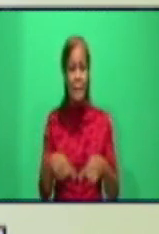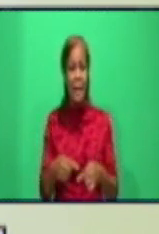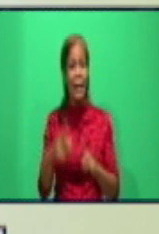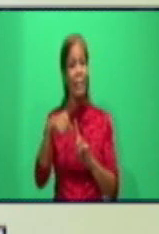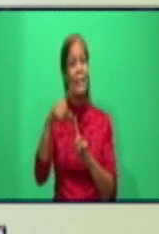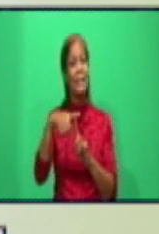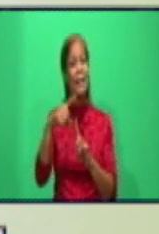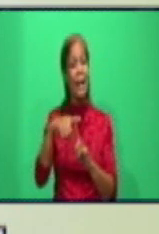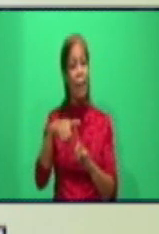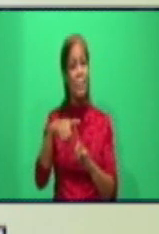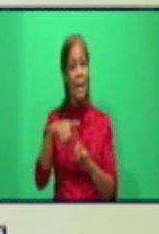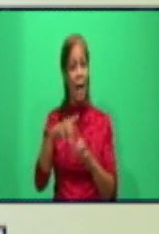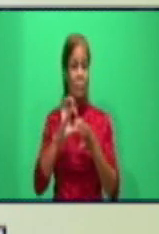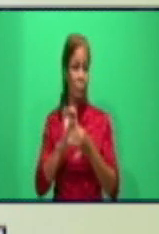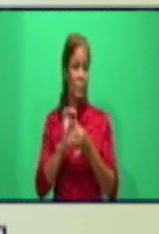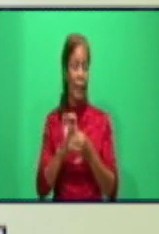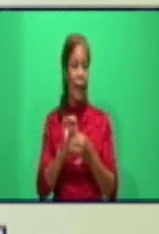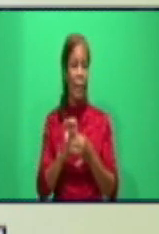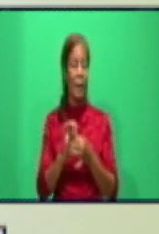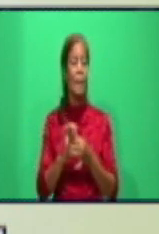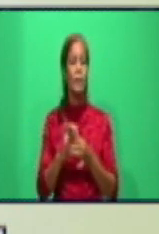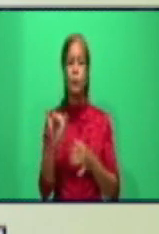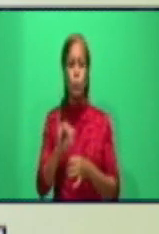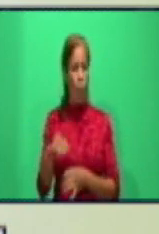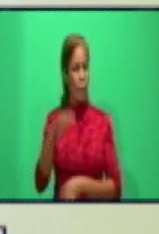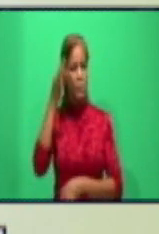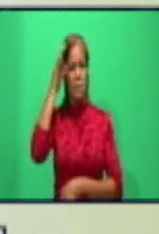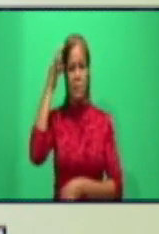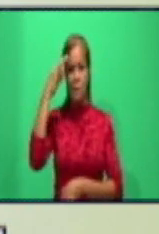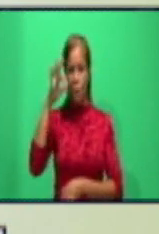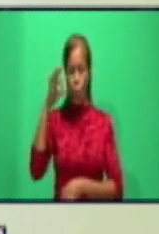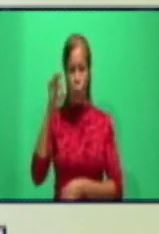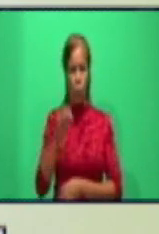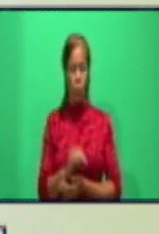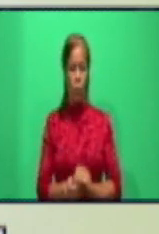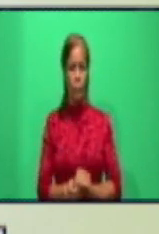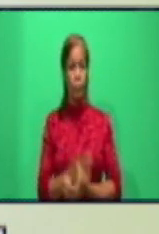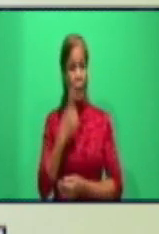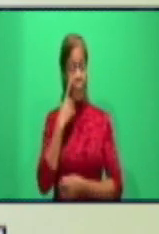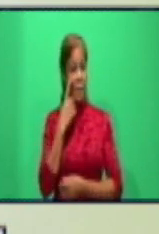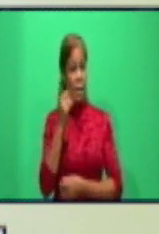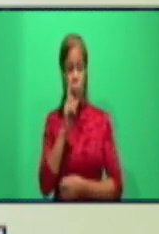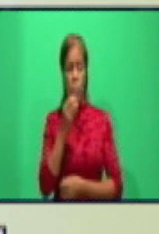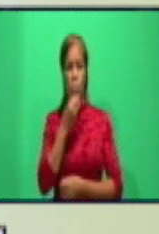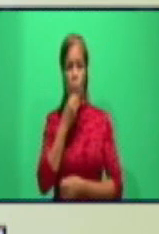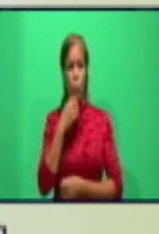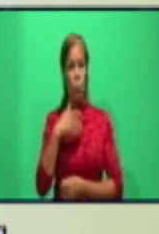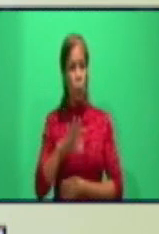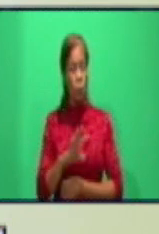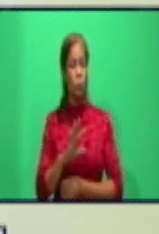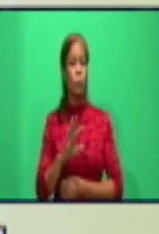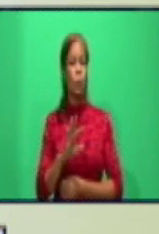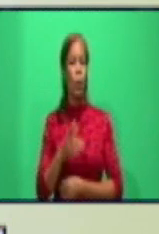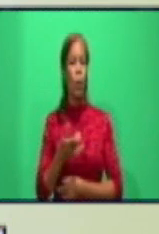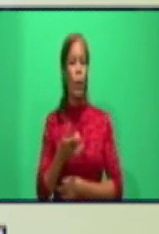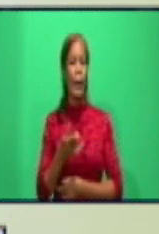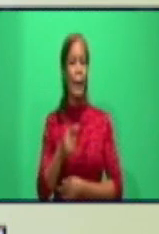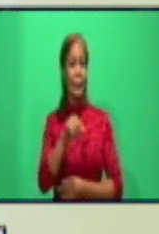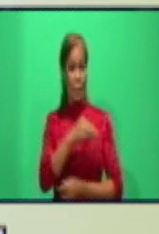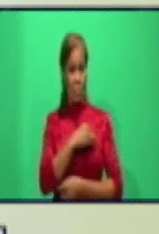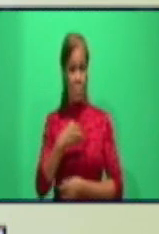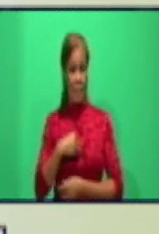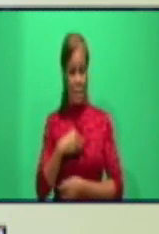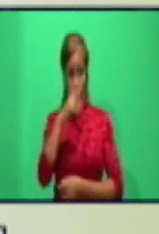Asimismo, psicólogos, fíjense, no por gusto el propio presidente del país, en esta última etapa,